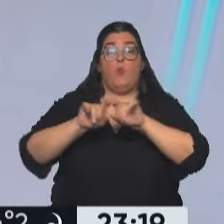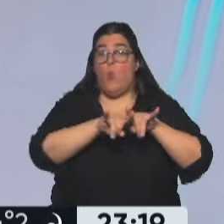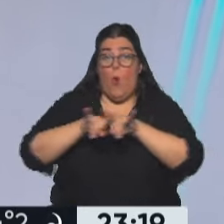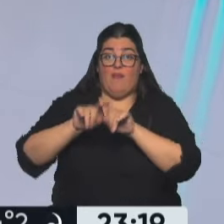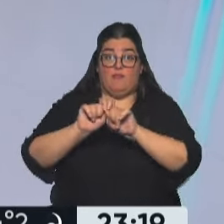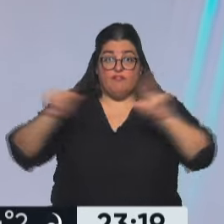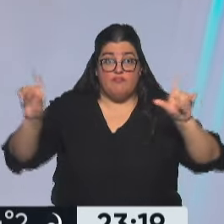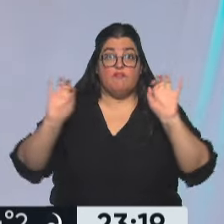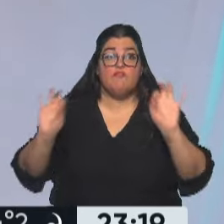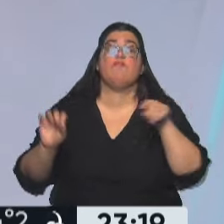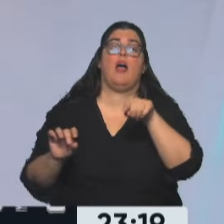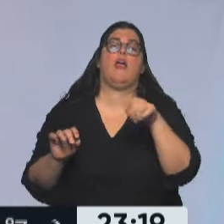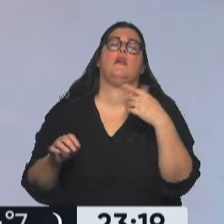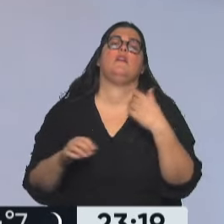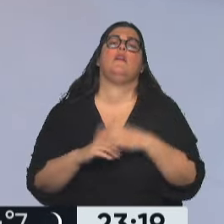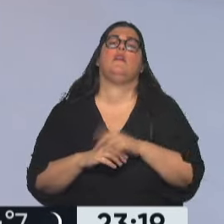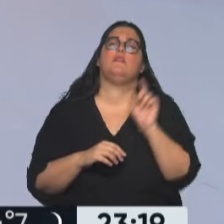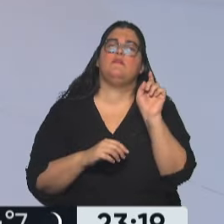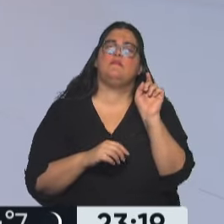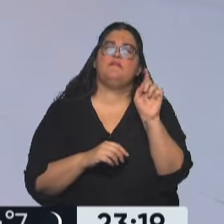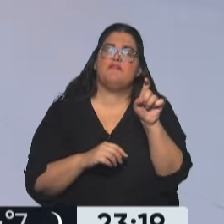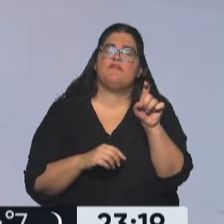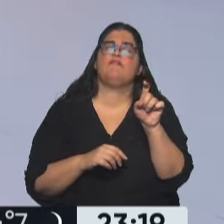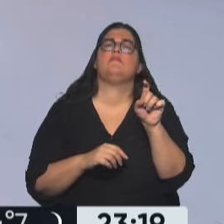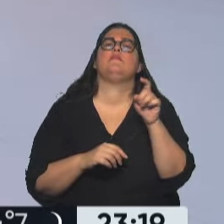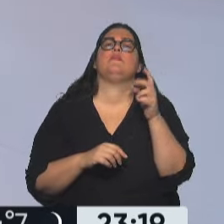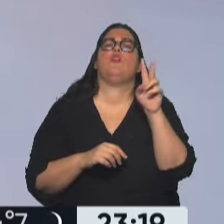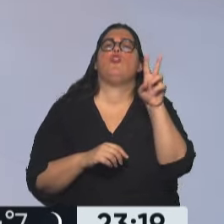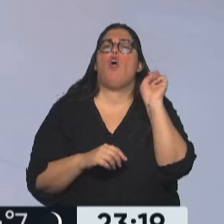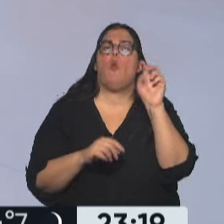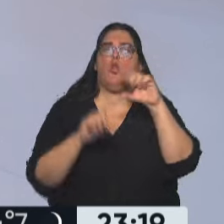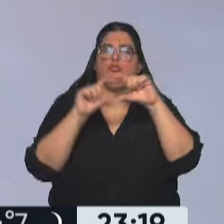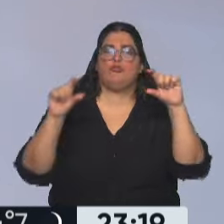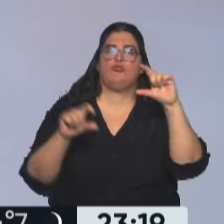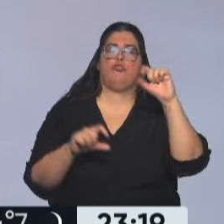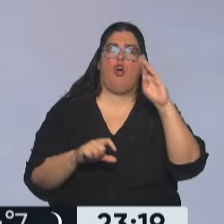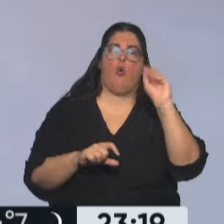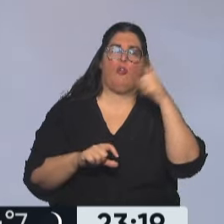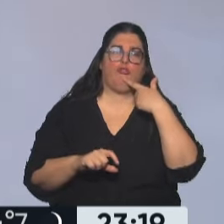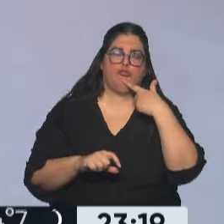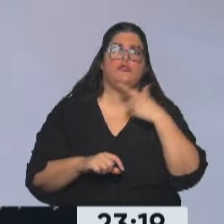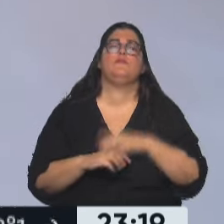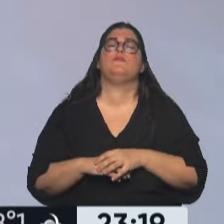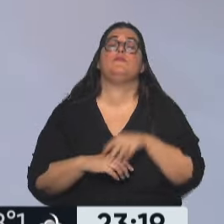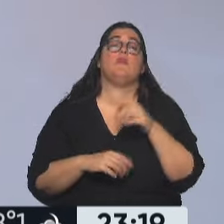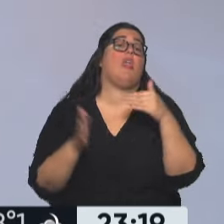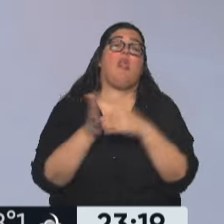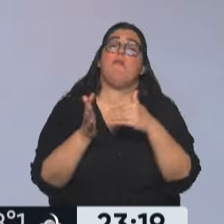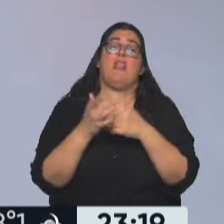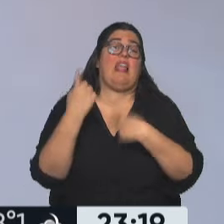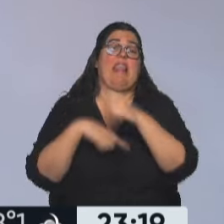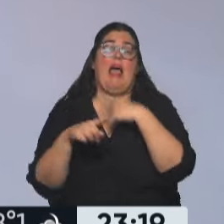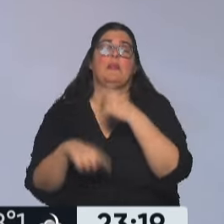de ANSES, vas a tener que seleccionar la opción Cobros y ahí, en base al trámite que quieras hacer, si son